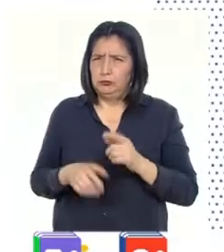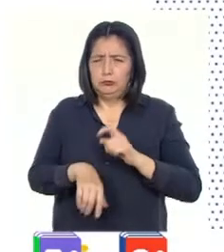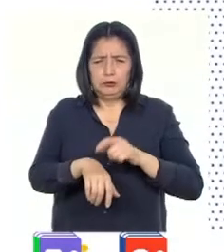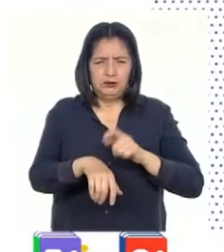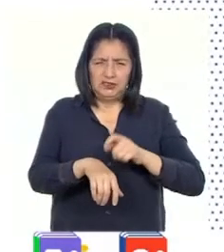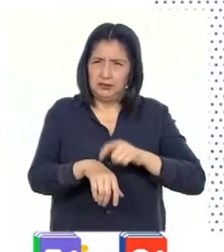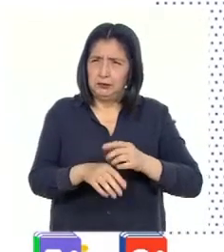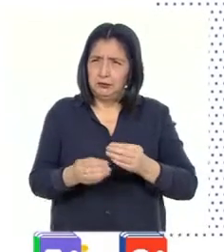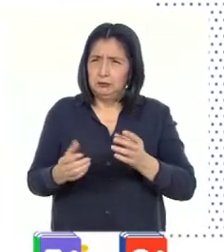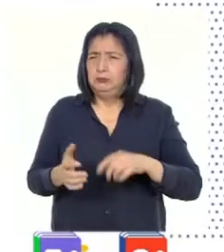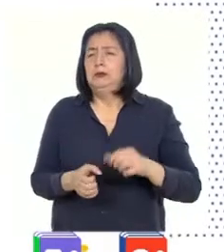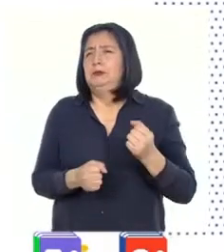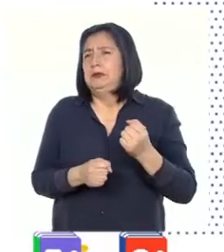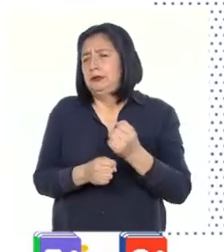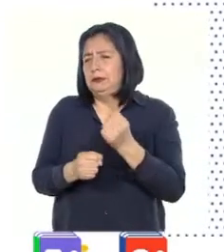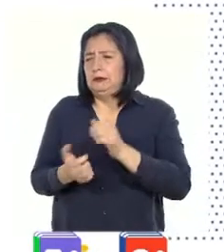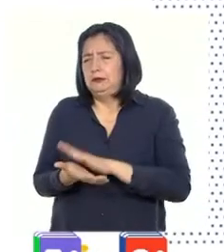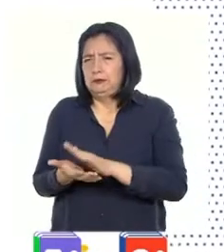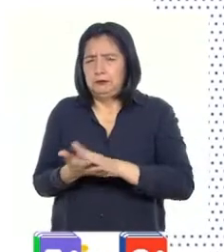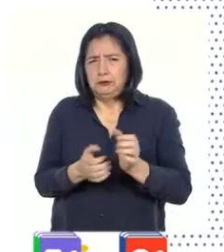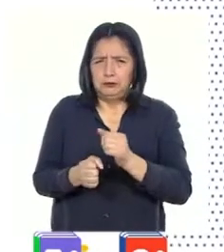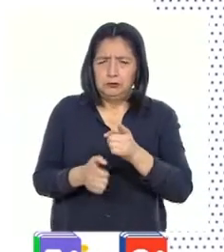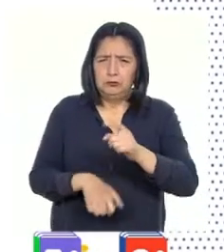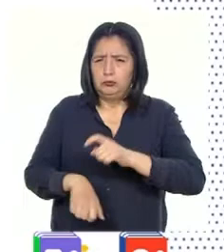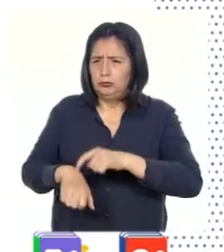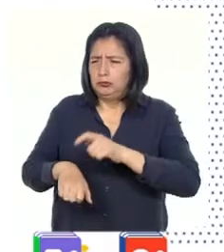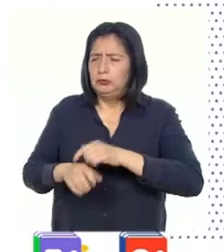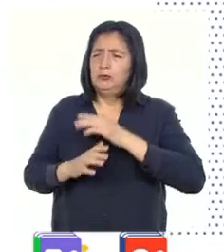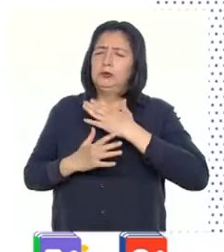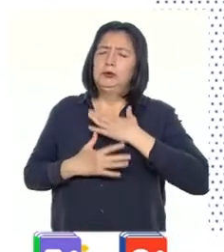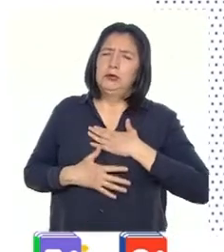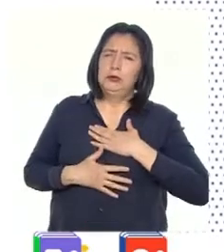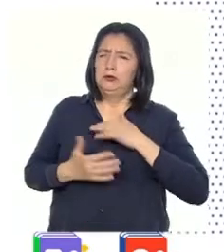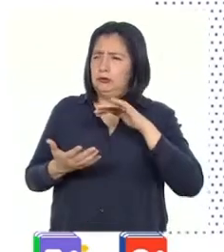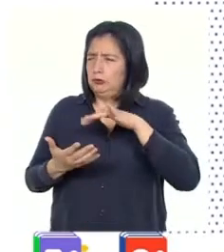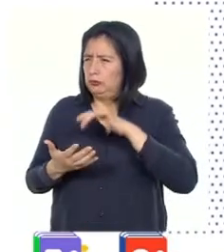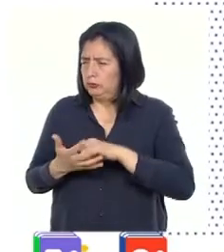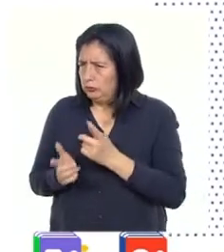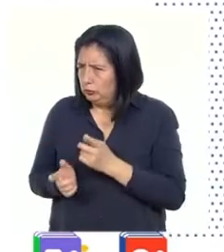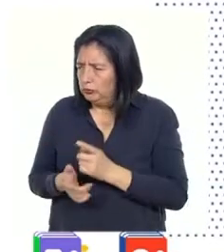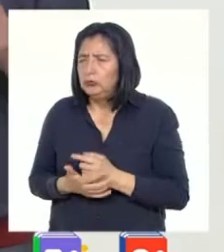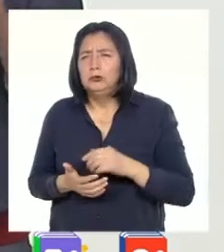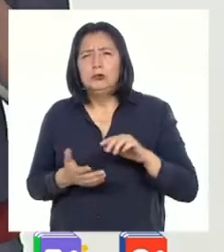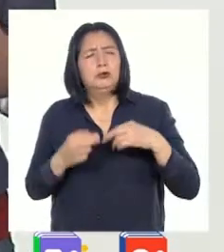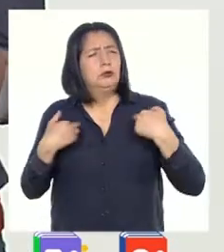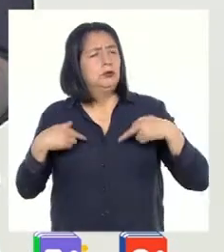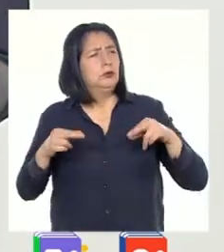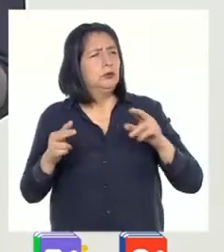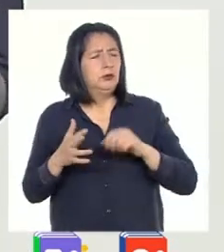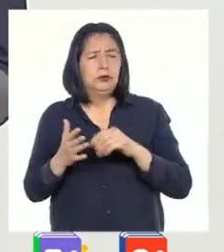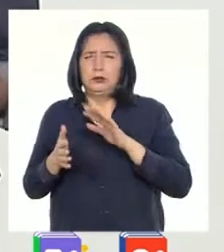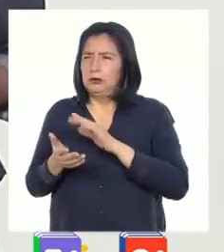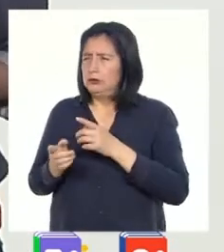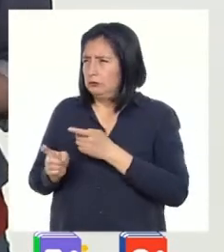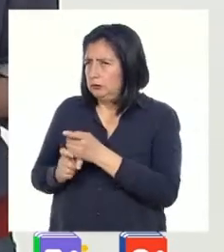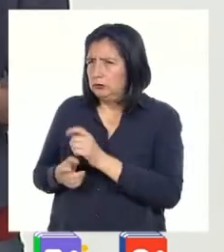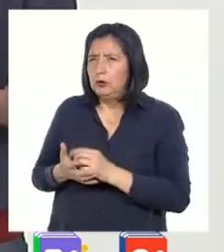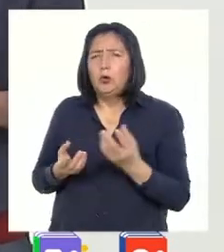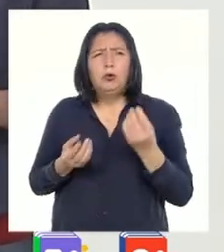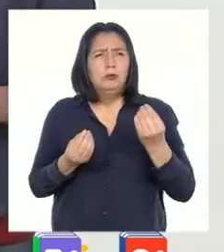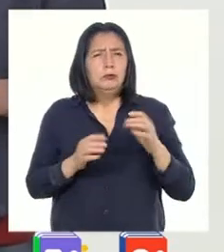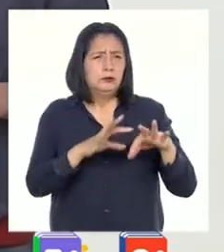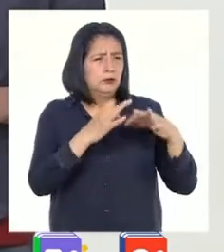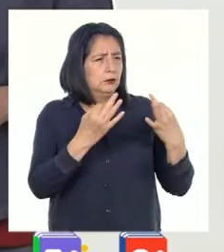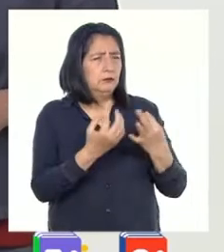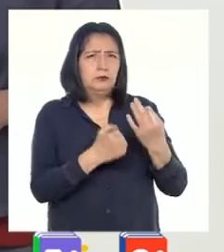tiempo para los quehaceres del hogar, ¿eso afecta su tiempo de descanso, estudio y recreación? ¿Y cómo sería si la familia